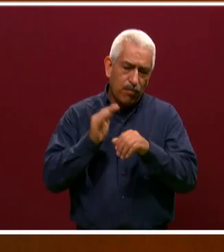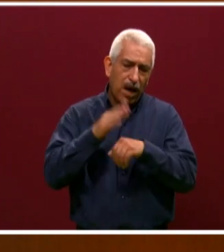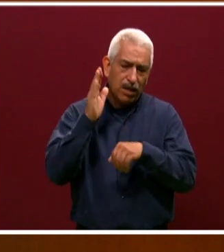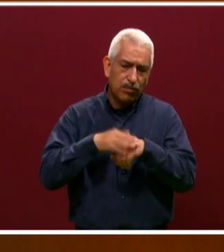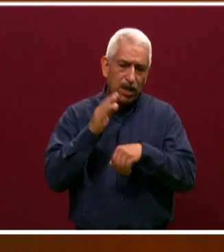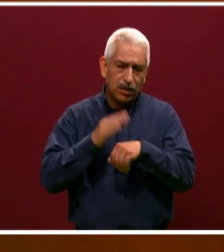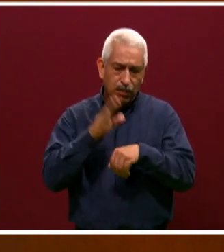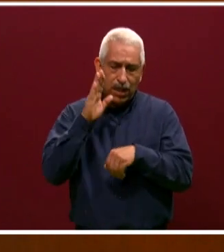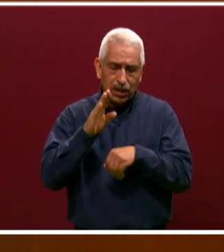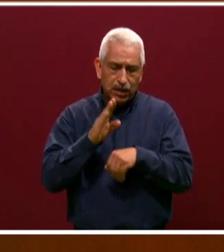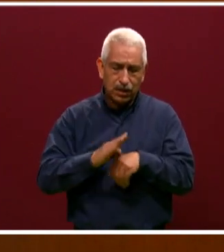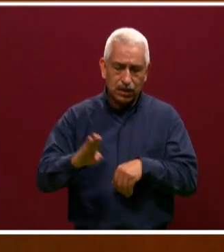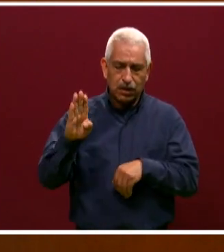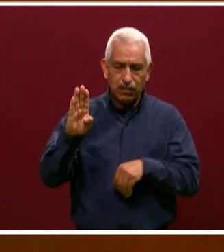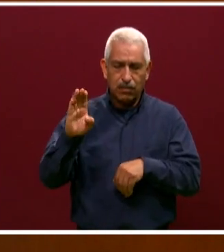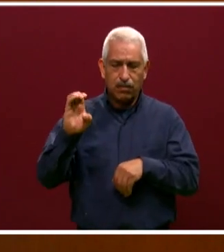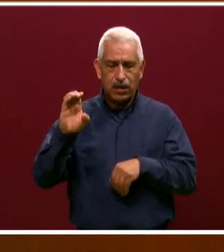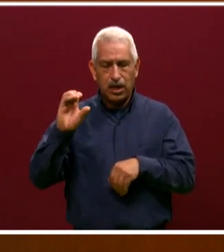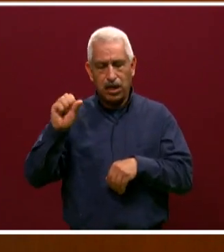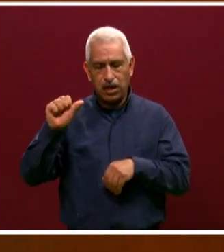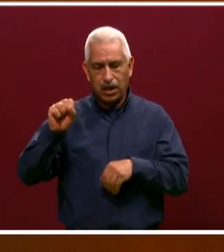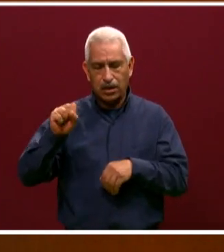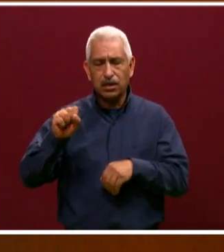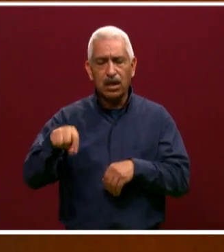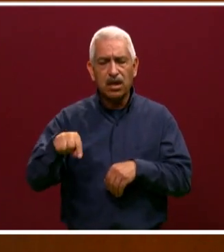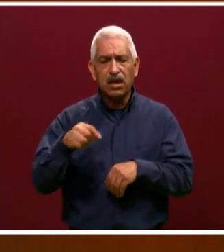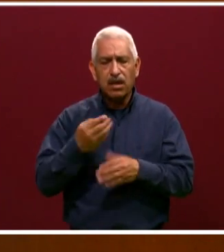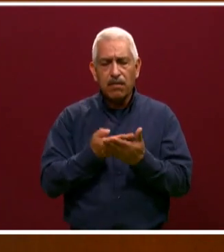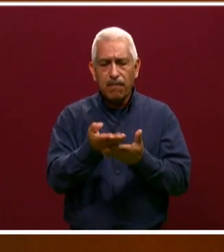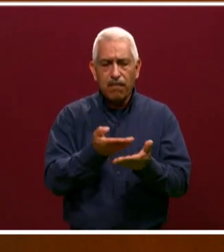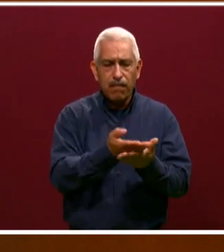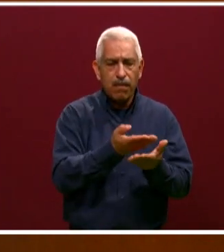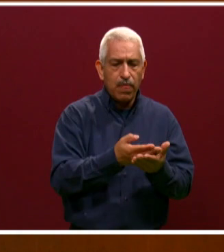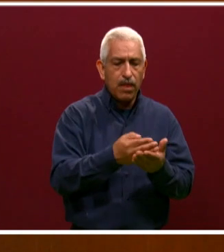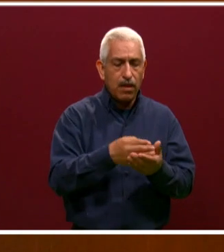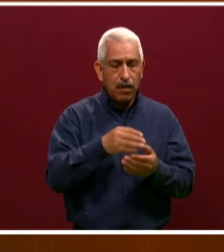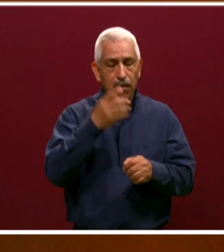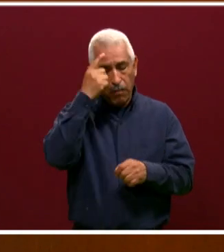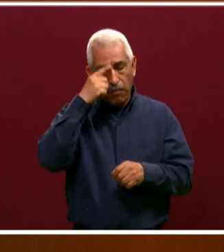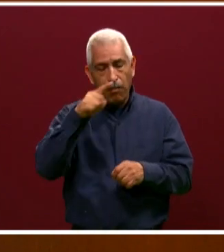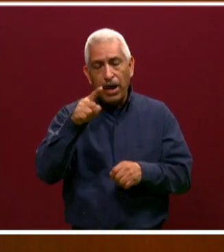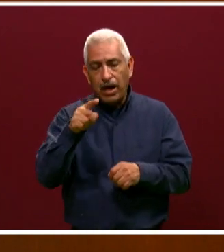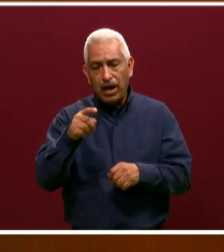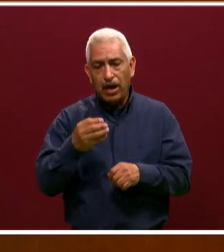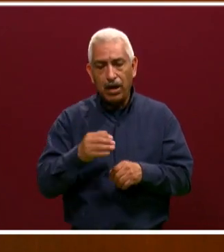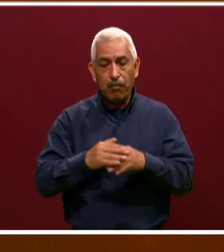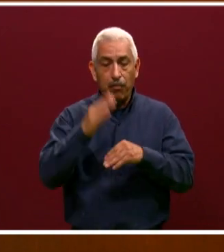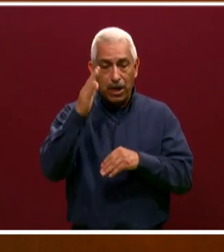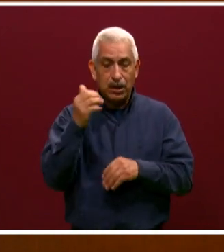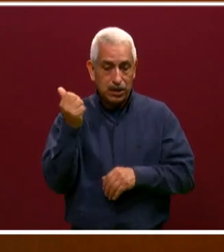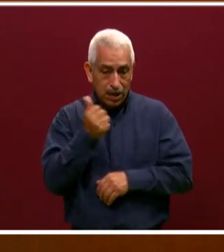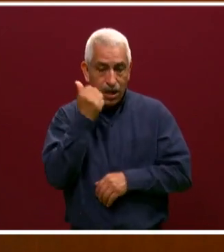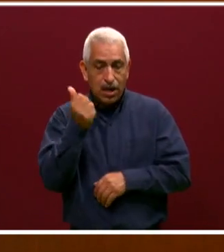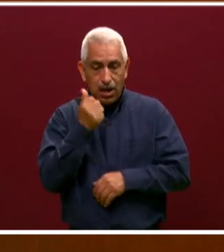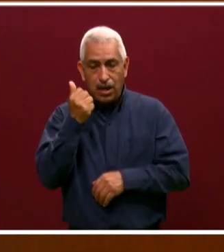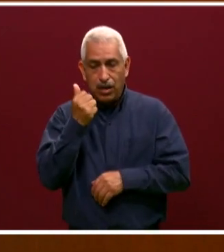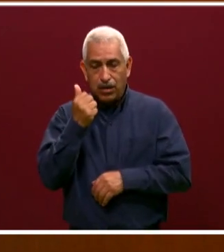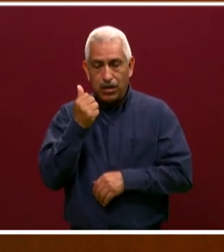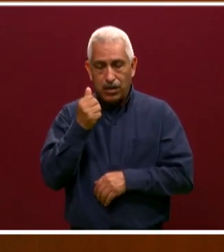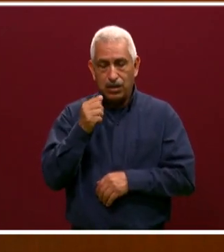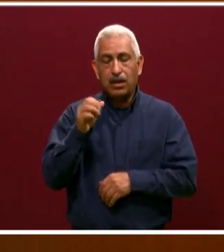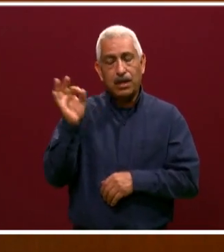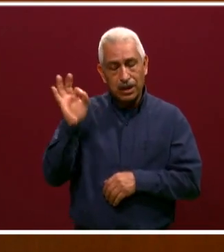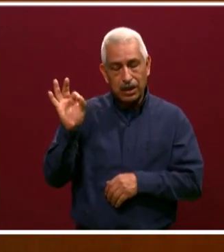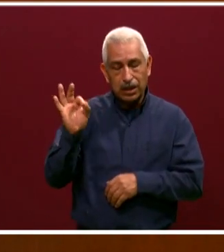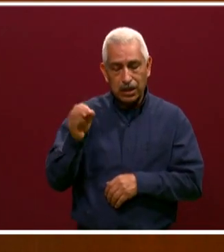El muchacho hace su solicitud, las analizamos, y le damos, la otorgamos a todos los que podemos, y se pide